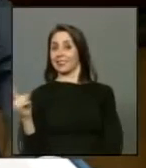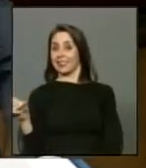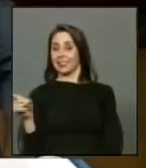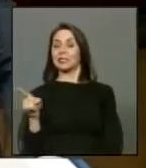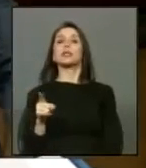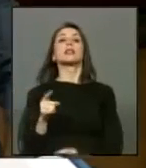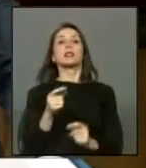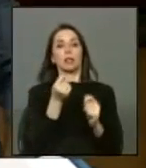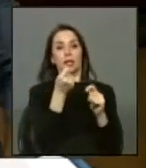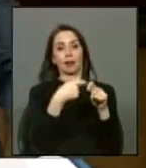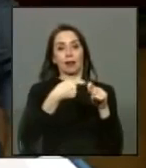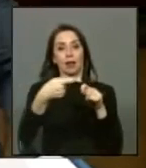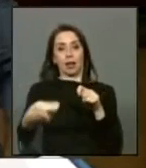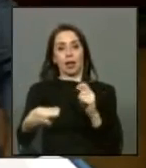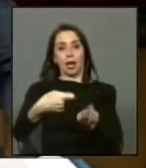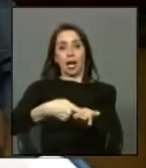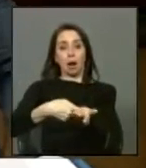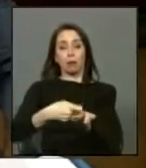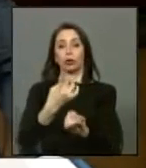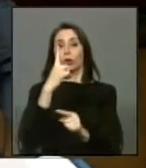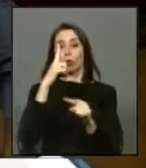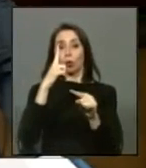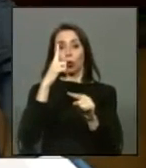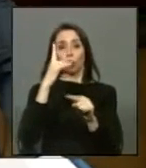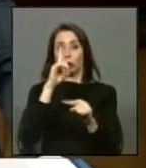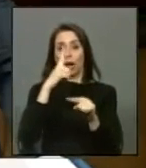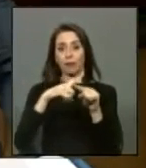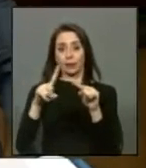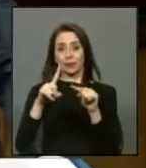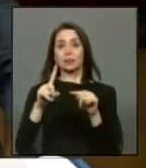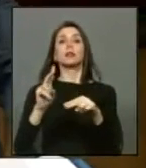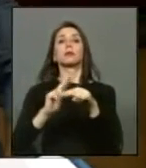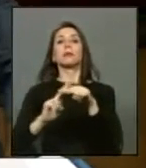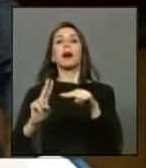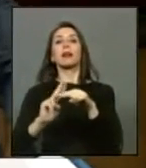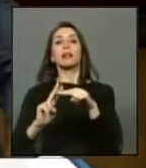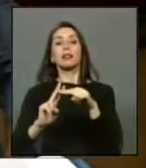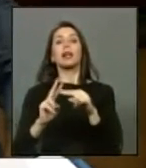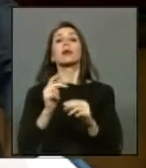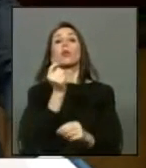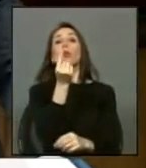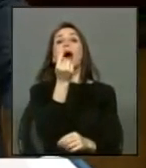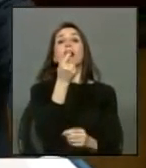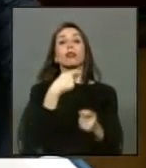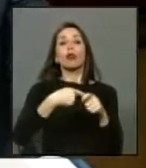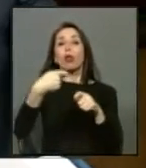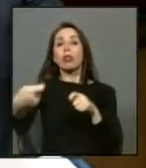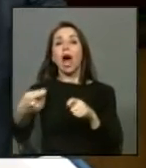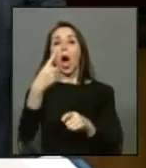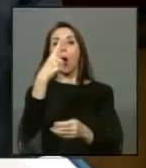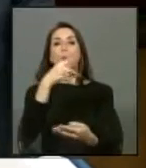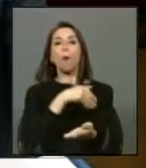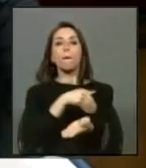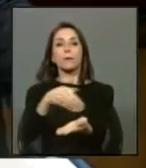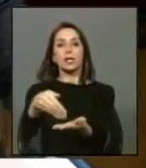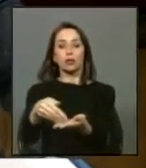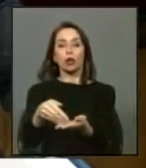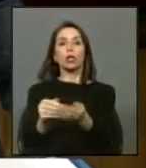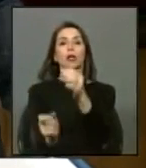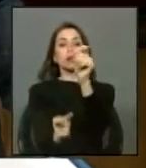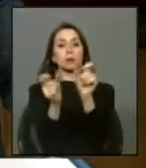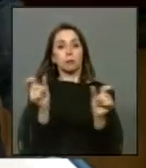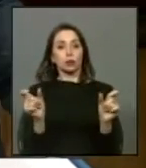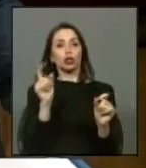aporte reitero único de carácter reparatorio de un millón de pesos para los titulares